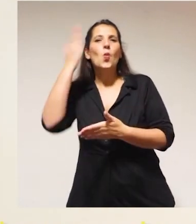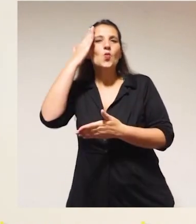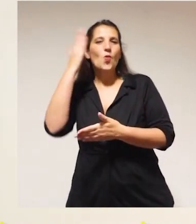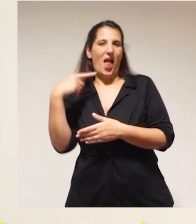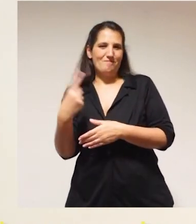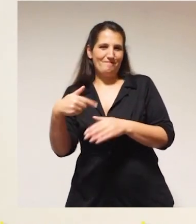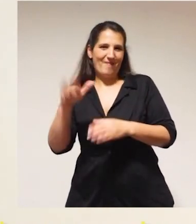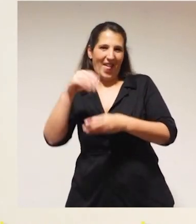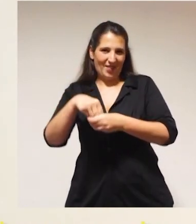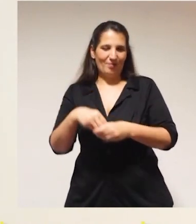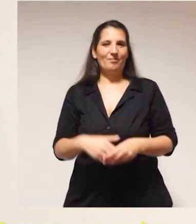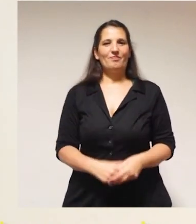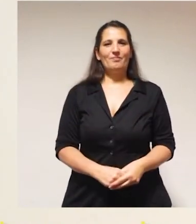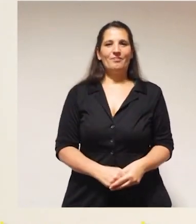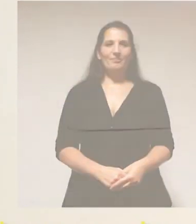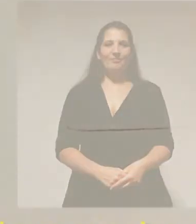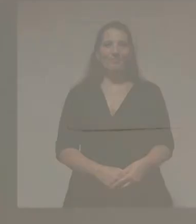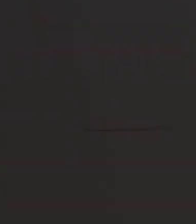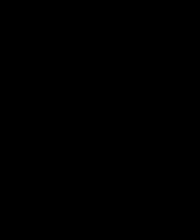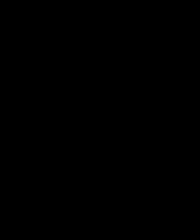sociocultural. Muchísimas gracias.